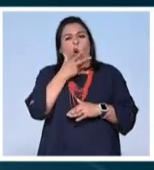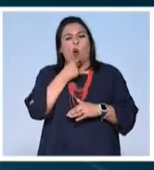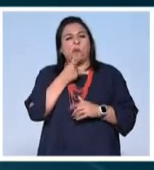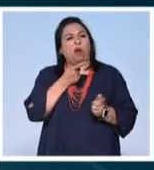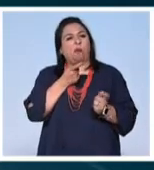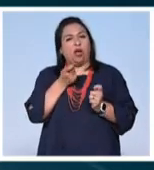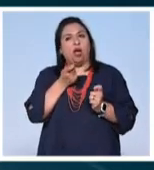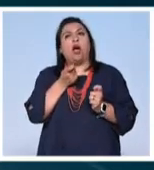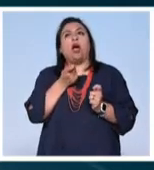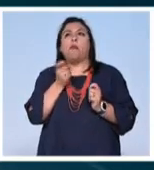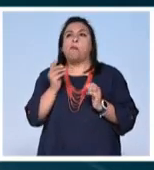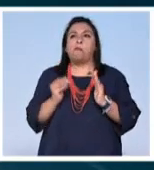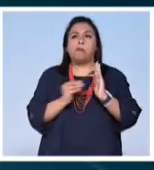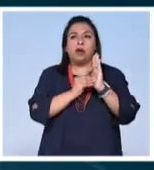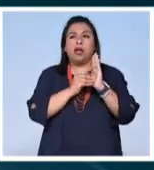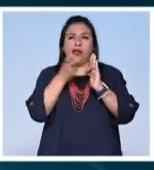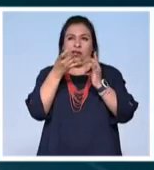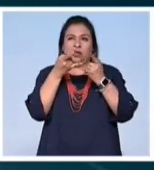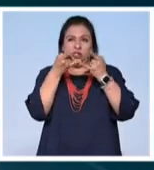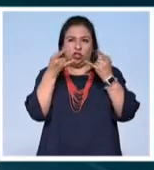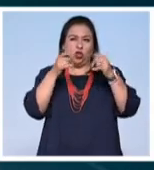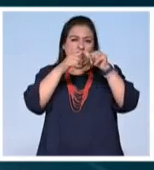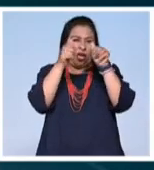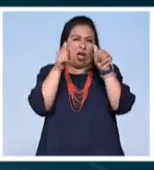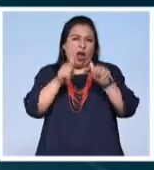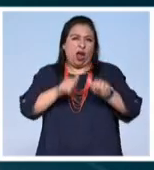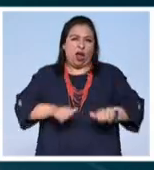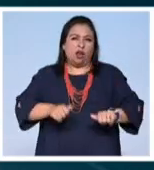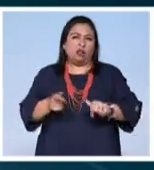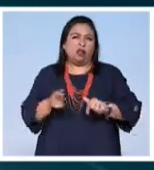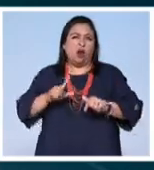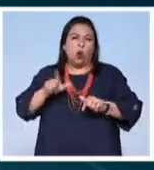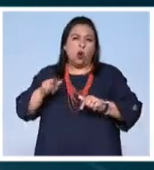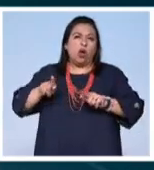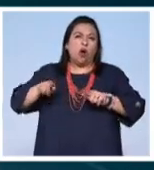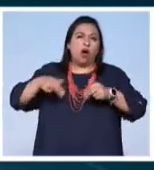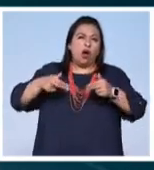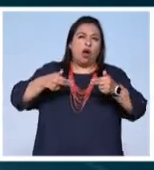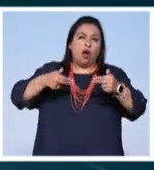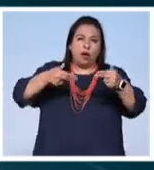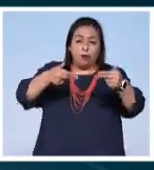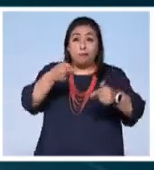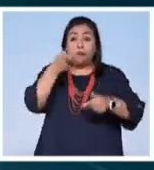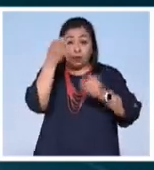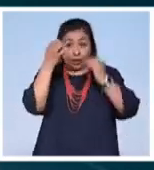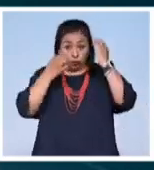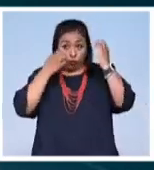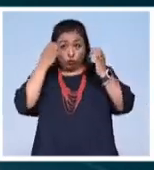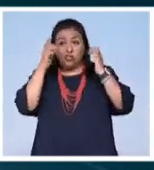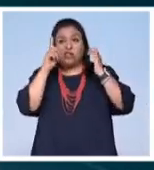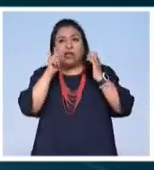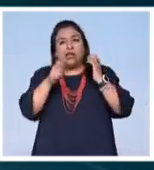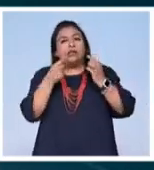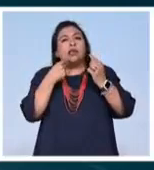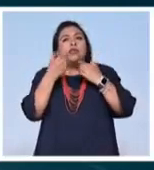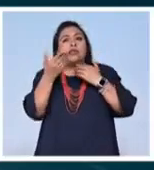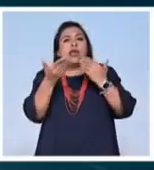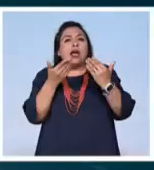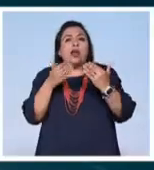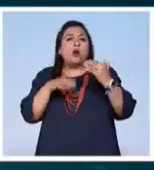ha escrito esa historia del arte que hemos heredado esta exposición en realidad es un diálogo